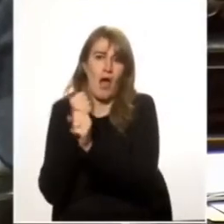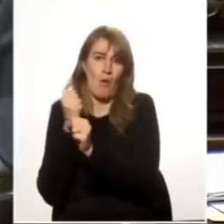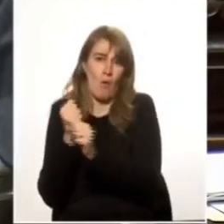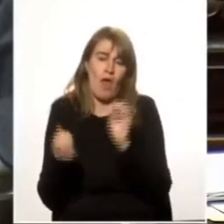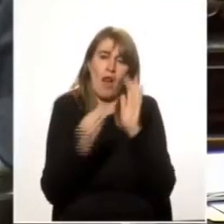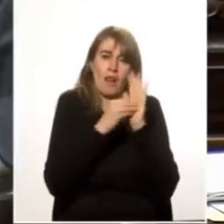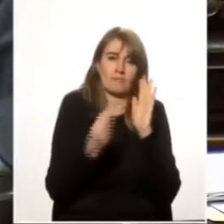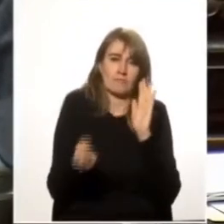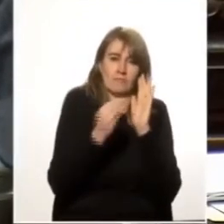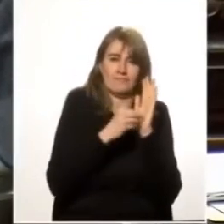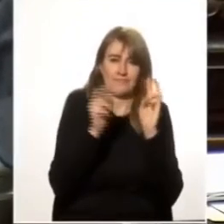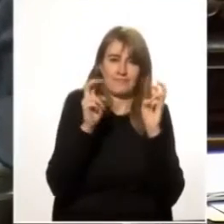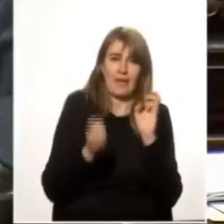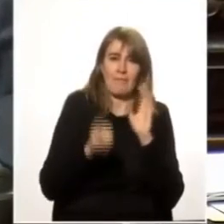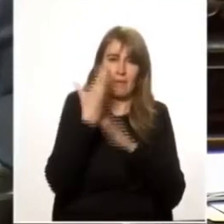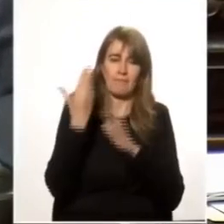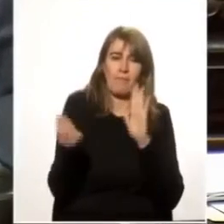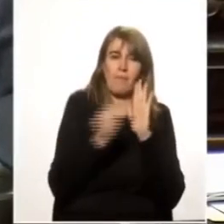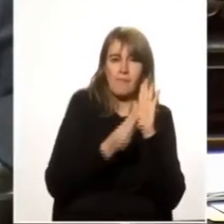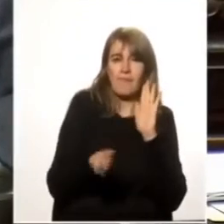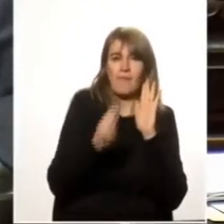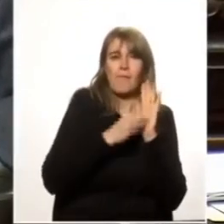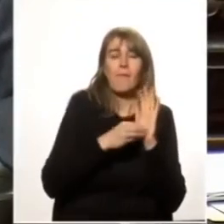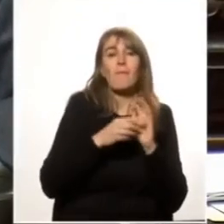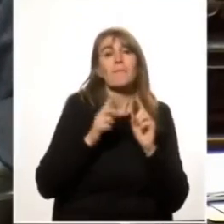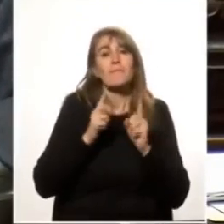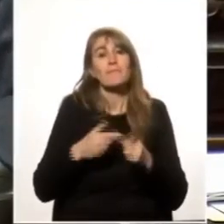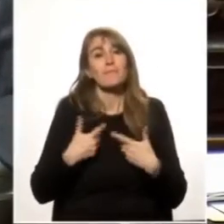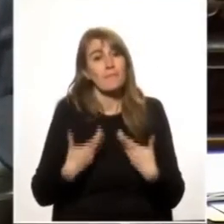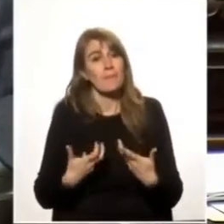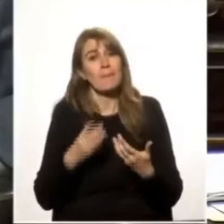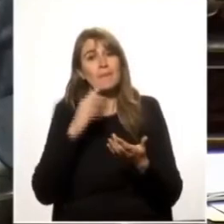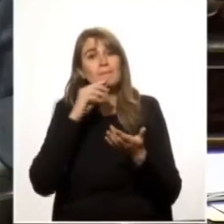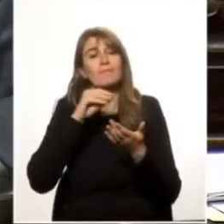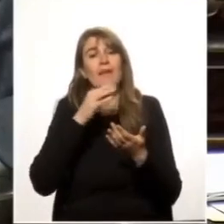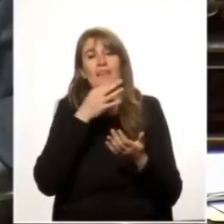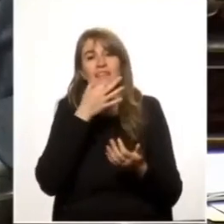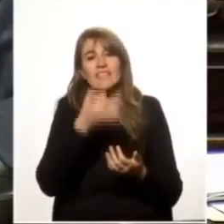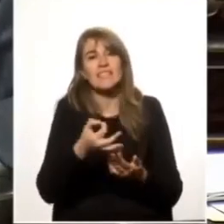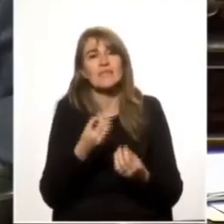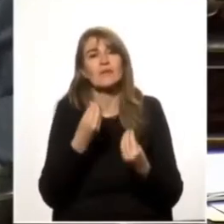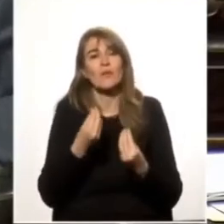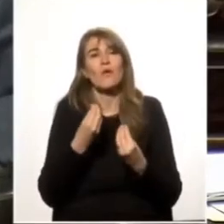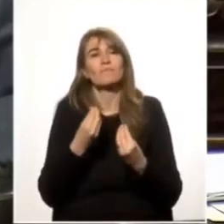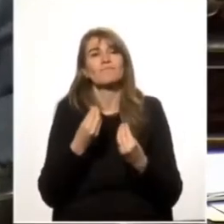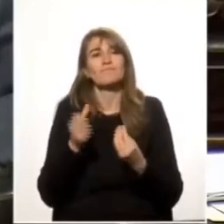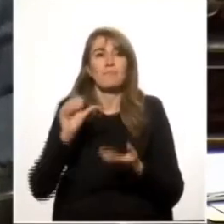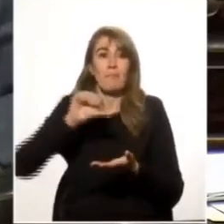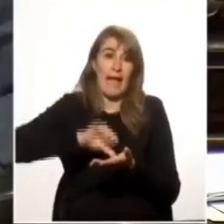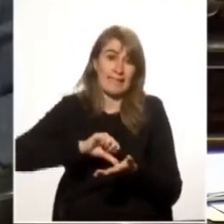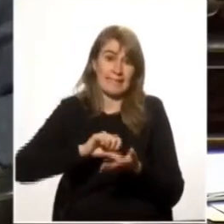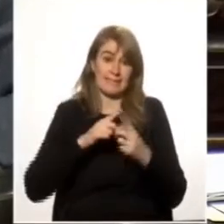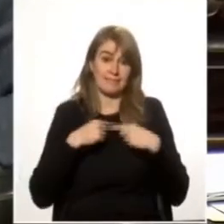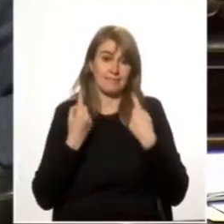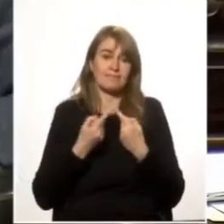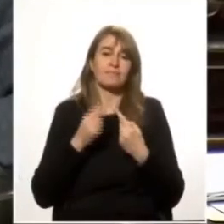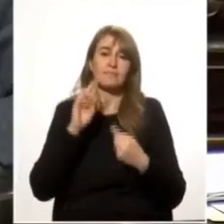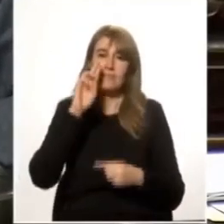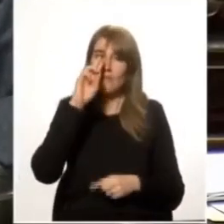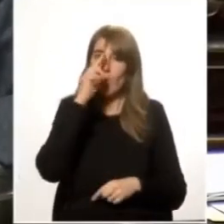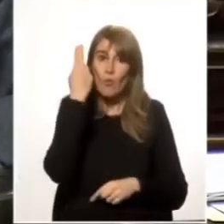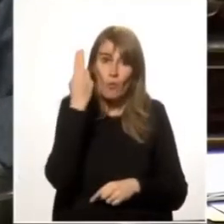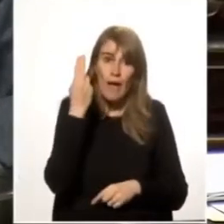seguía y quiero marcar el papel que exhibimos como país en Uruguay